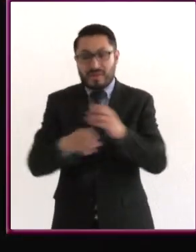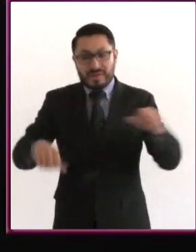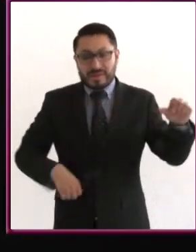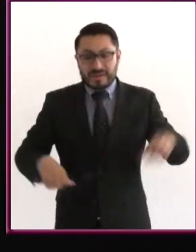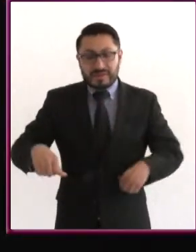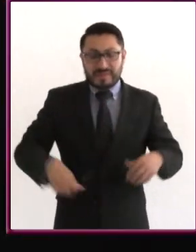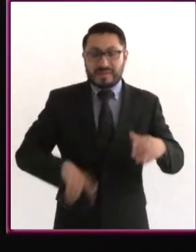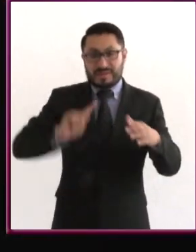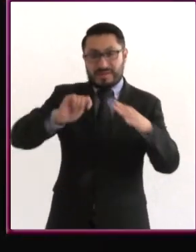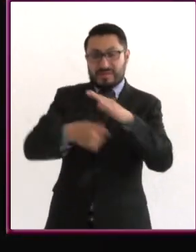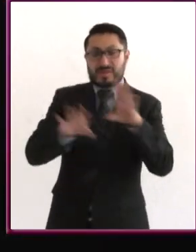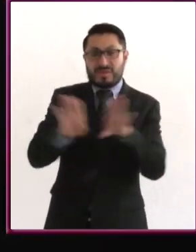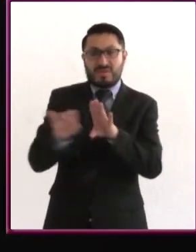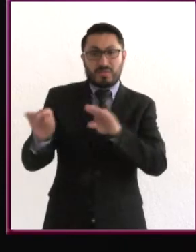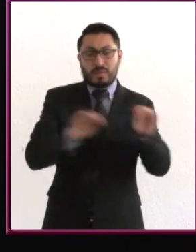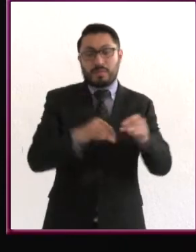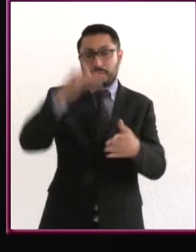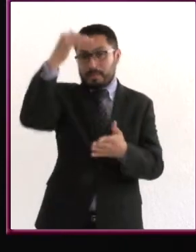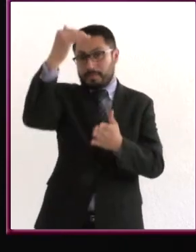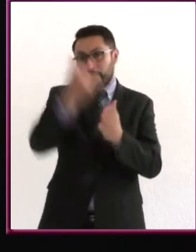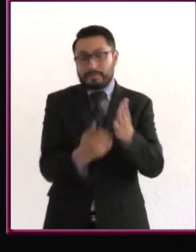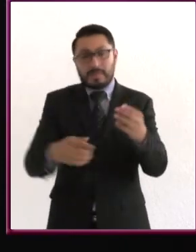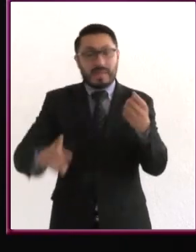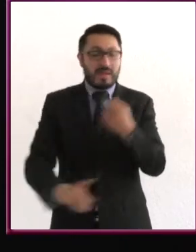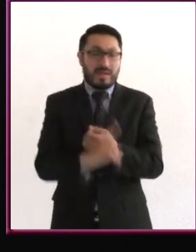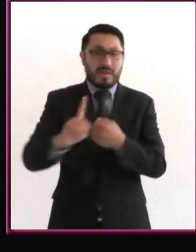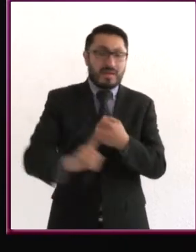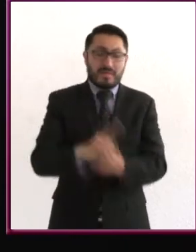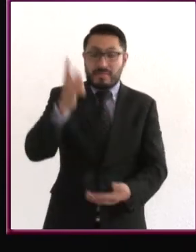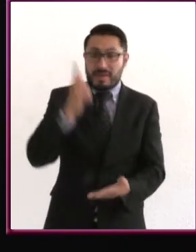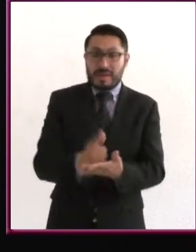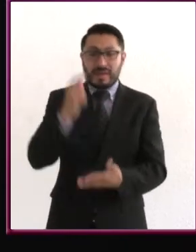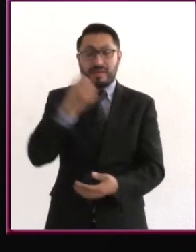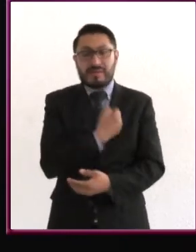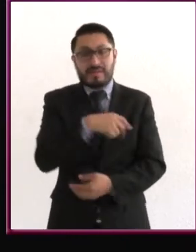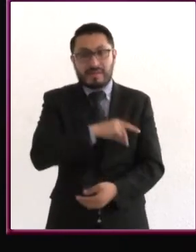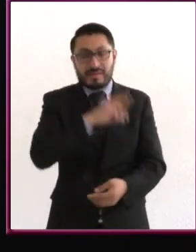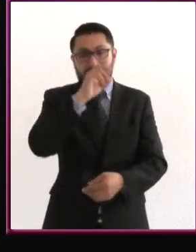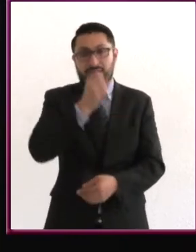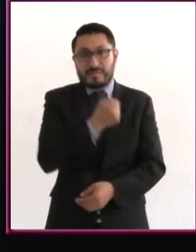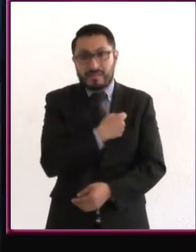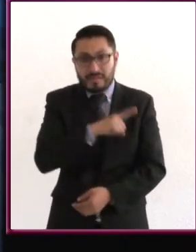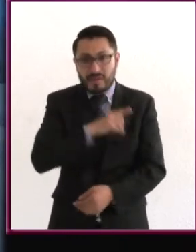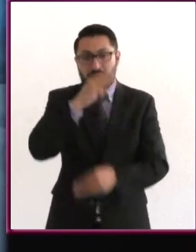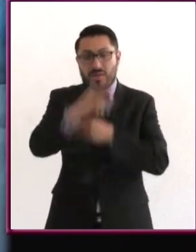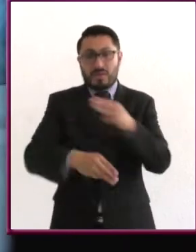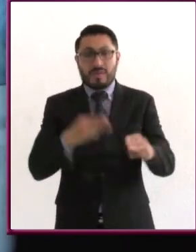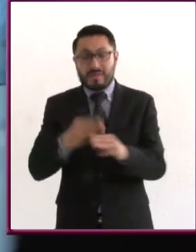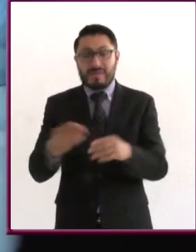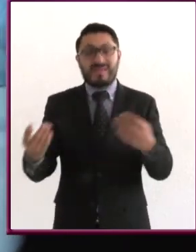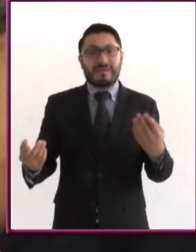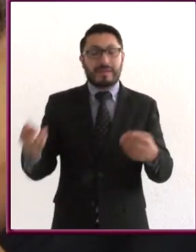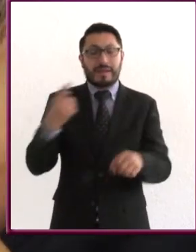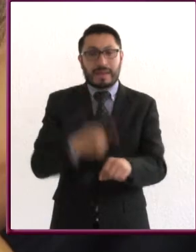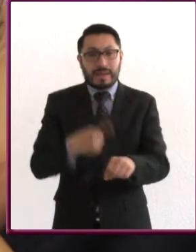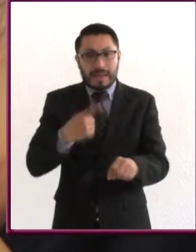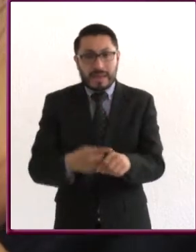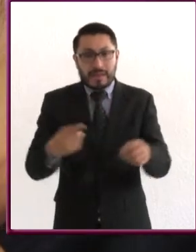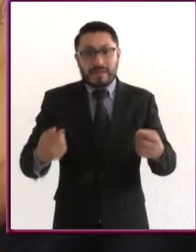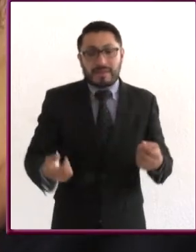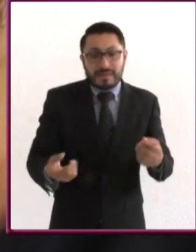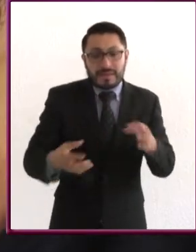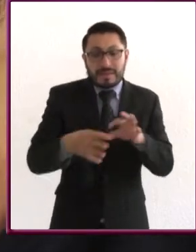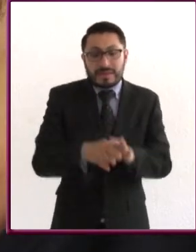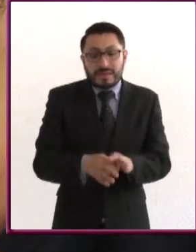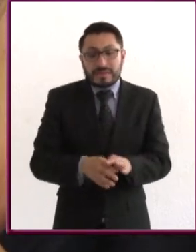movimientos, provocando un enorme problema de salud mundial. Entre las enfermedades relacionadas con la inactividad física se encuentran